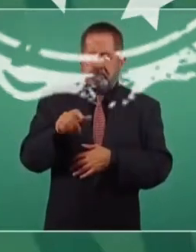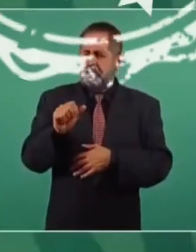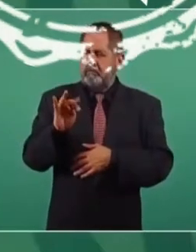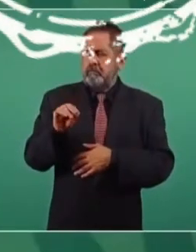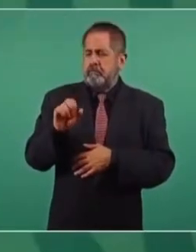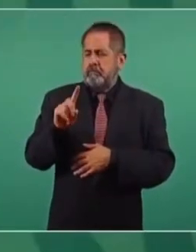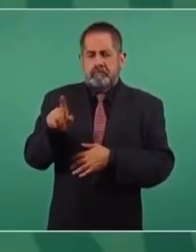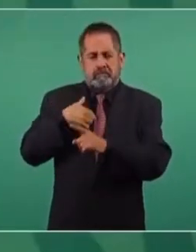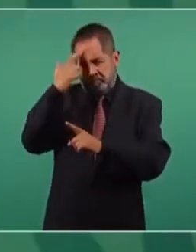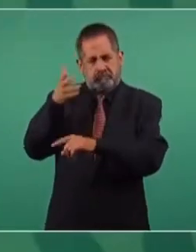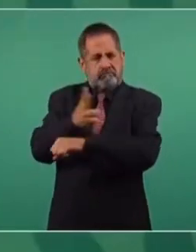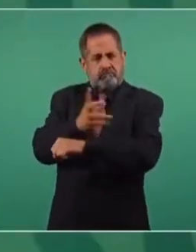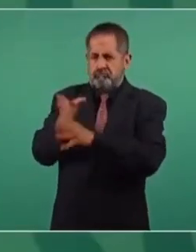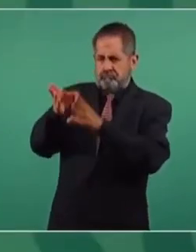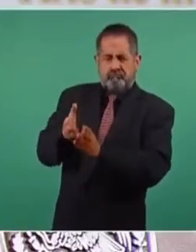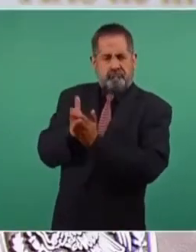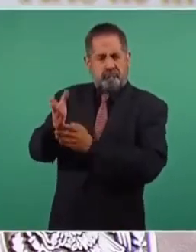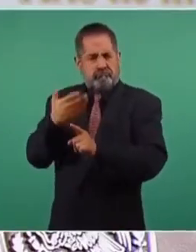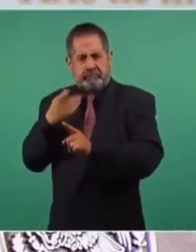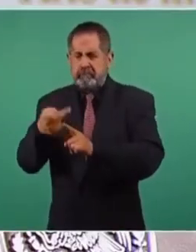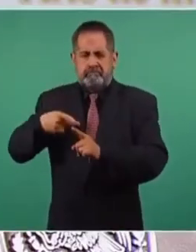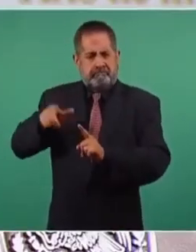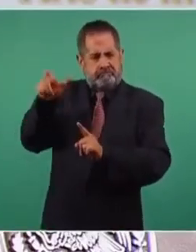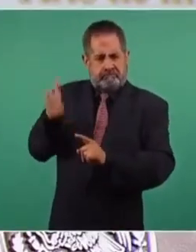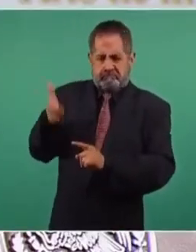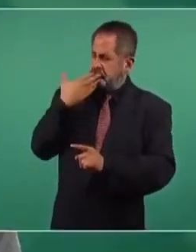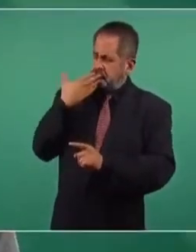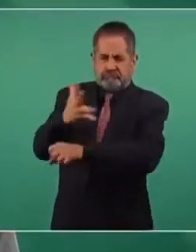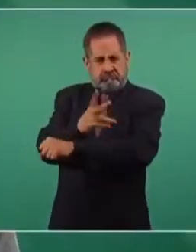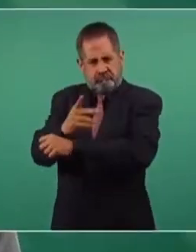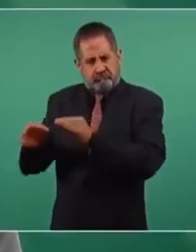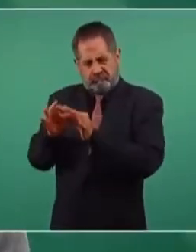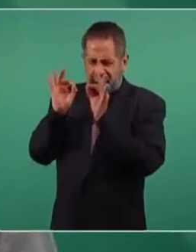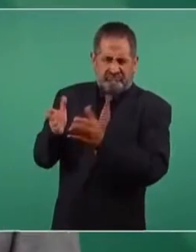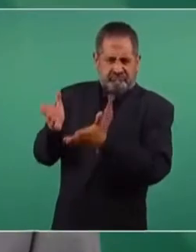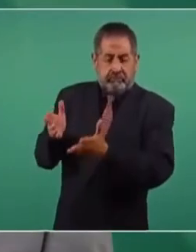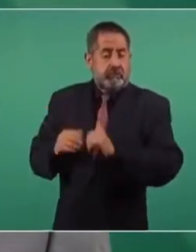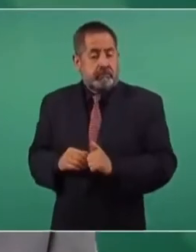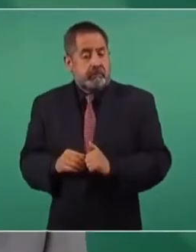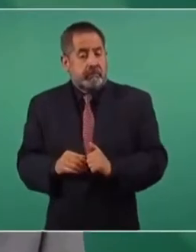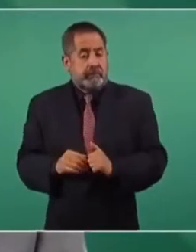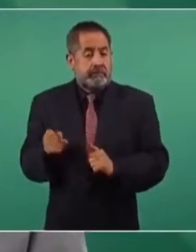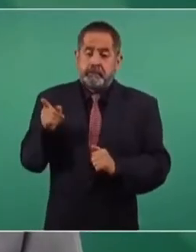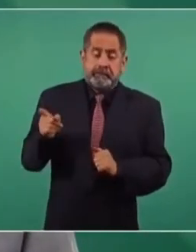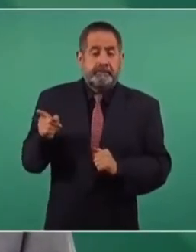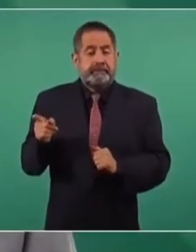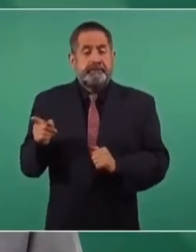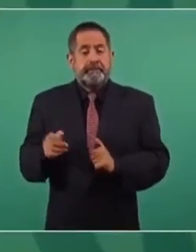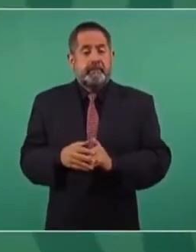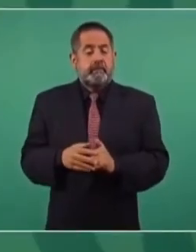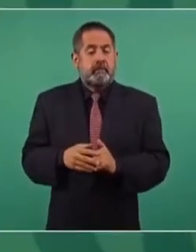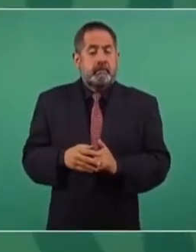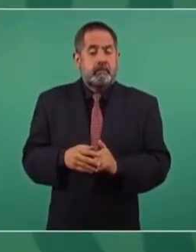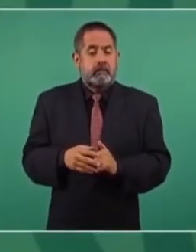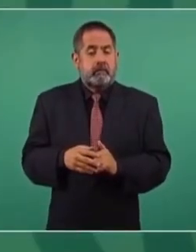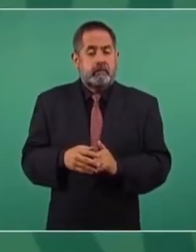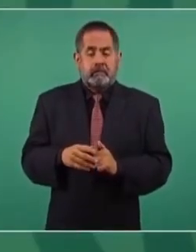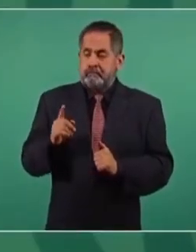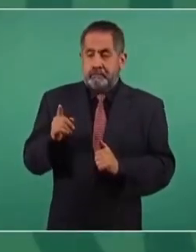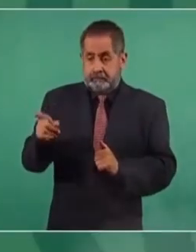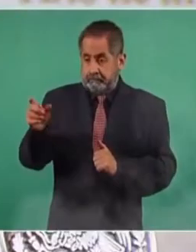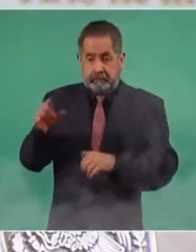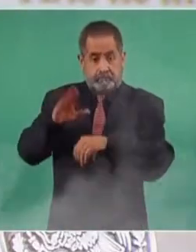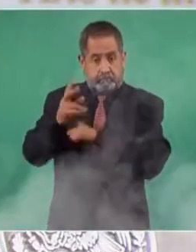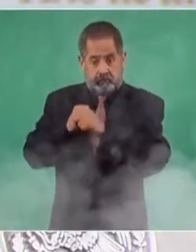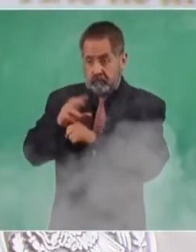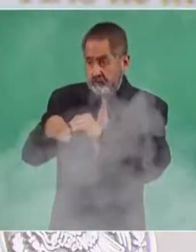Que yo considero un hombre íntegro y una gente honesta, que es la única posibilidad.